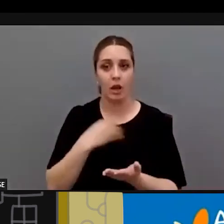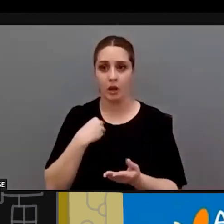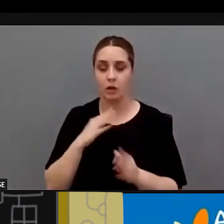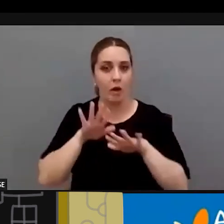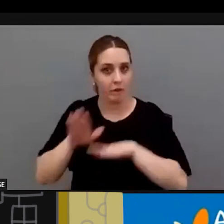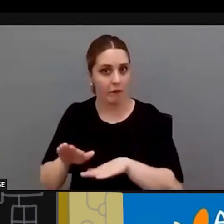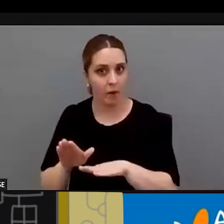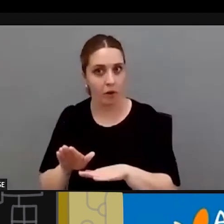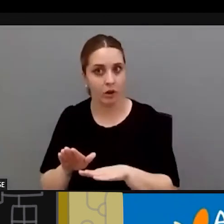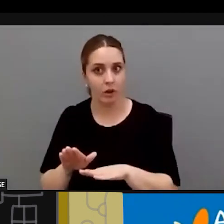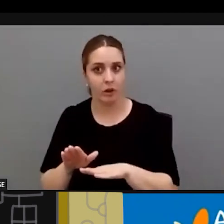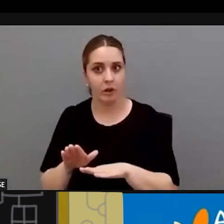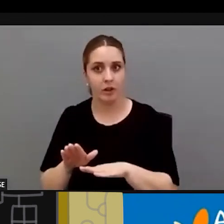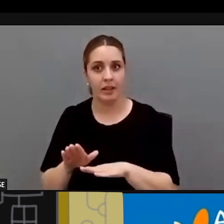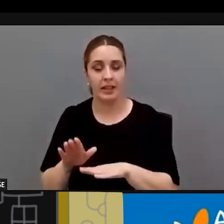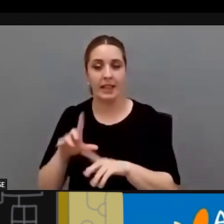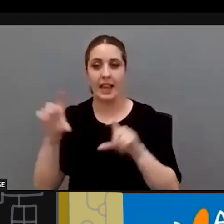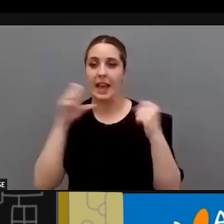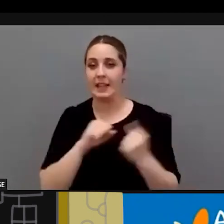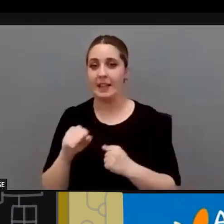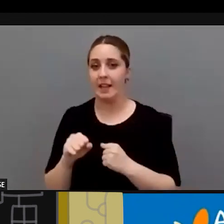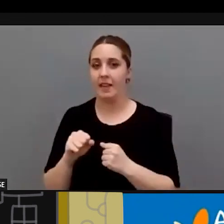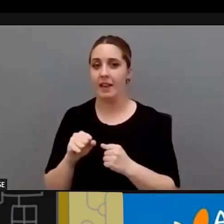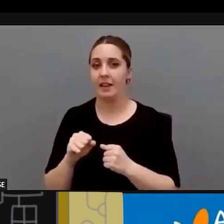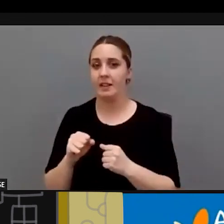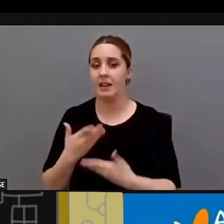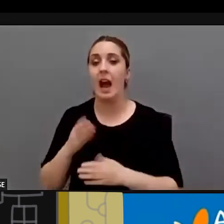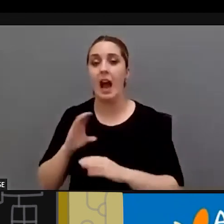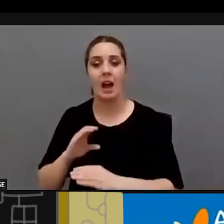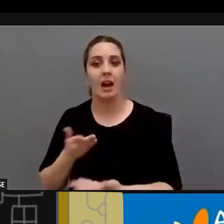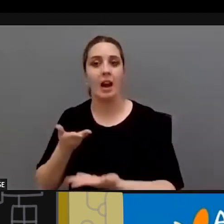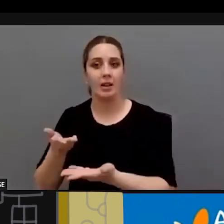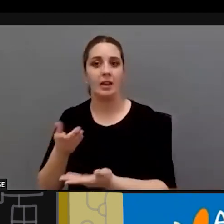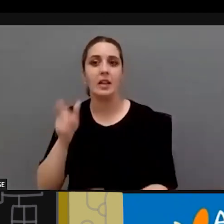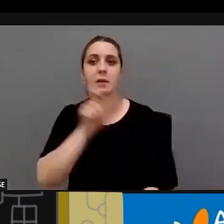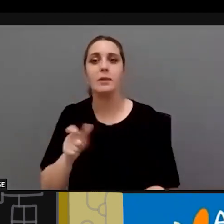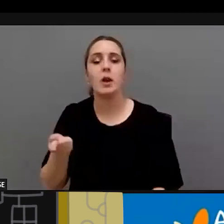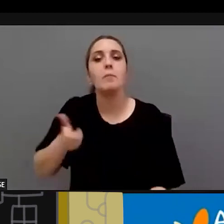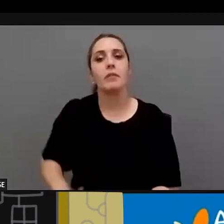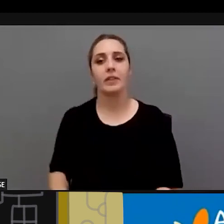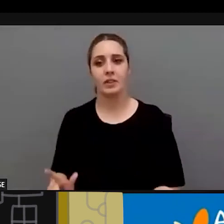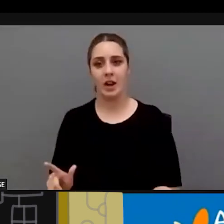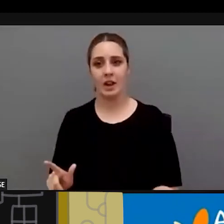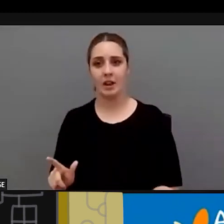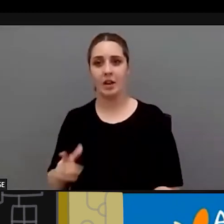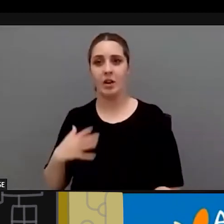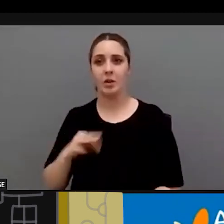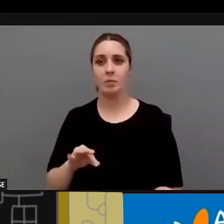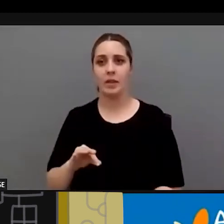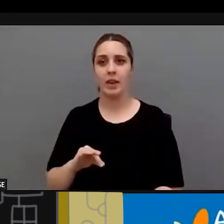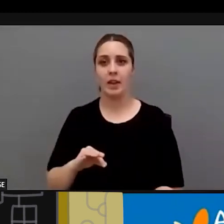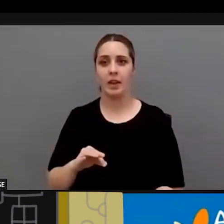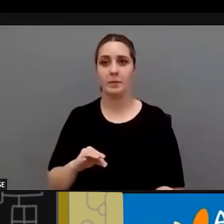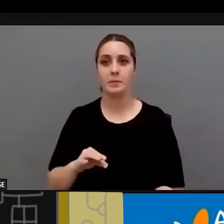de que se refuerdan las entidades lógicamente es un personal muy profesionalizado que no se contrata a la administración sino que son las